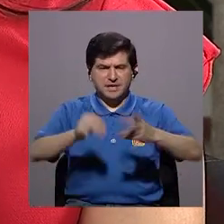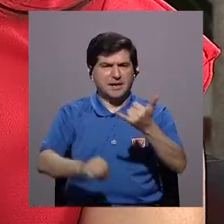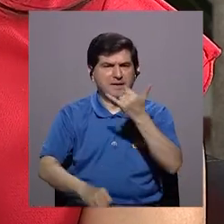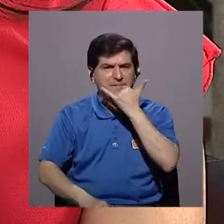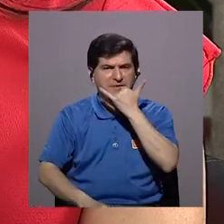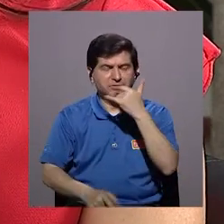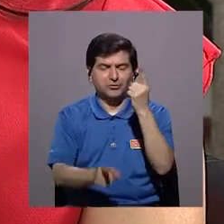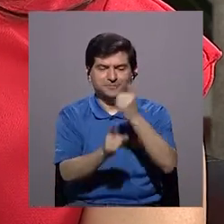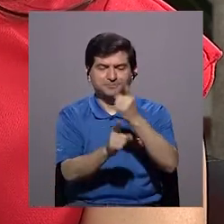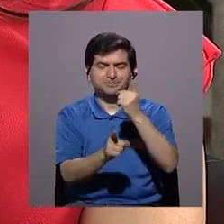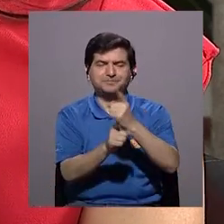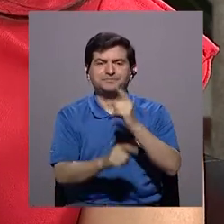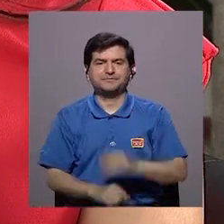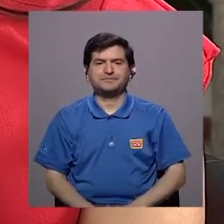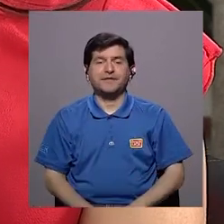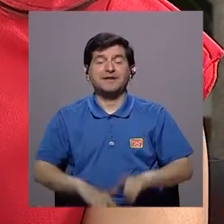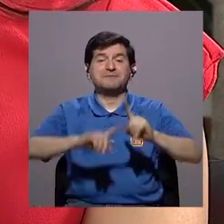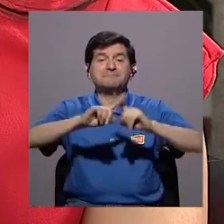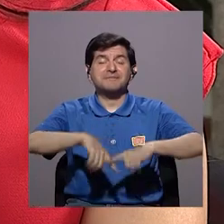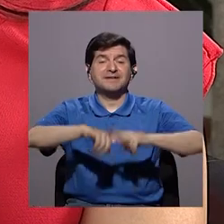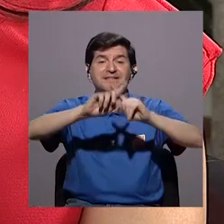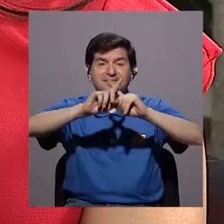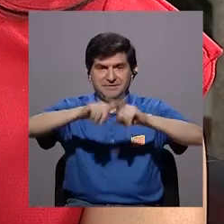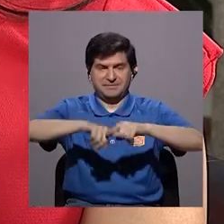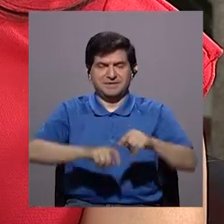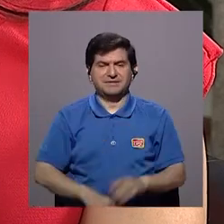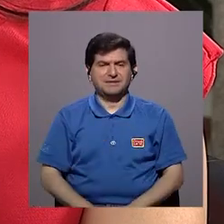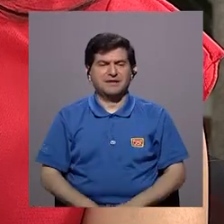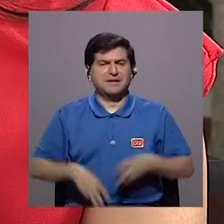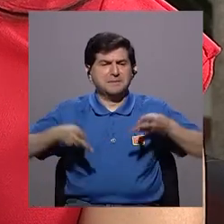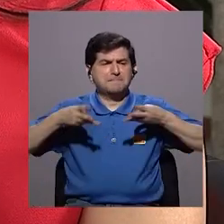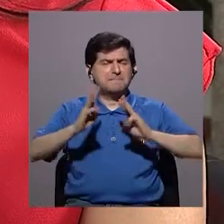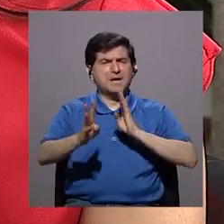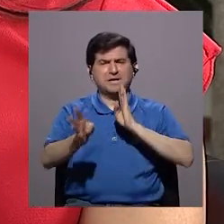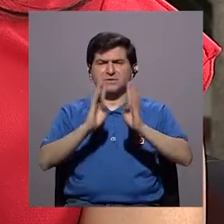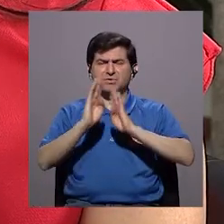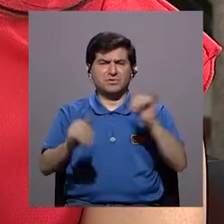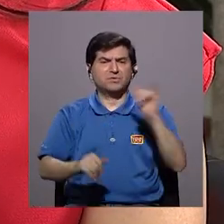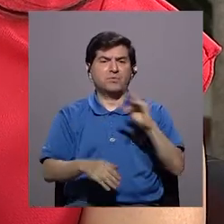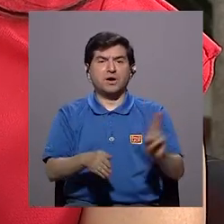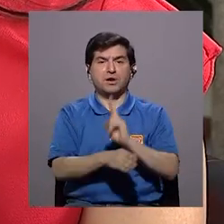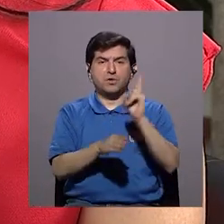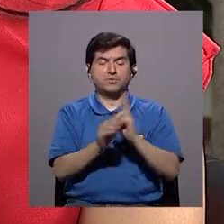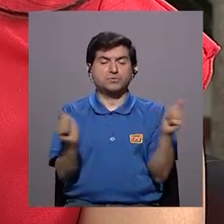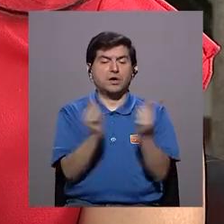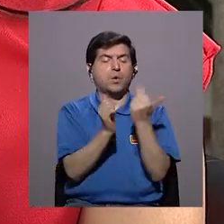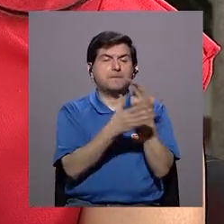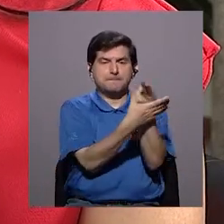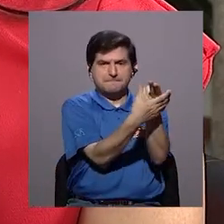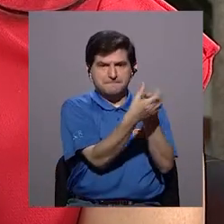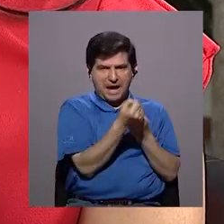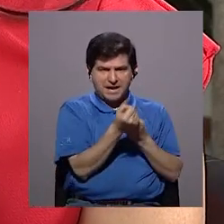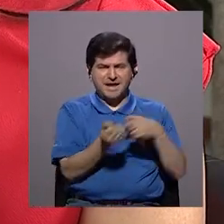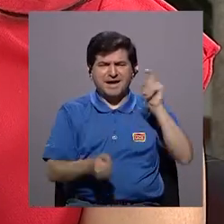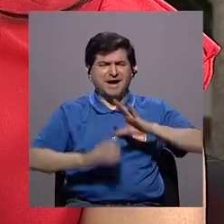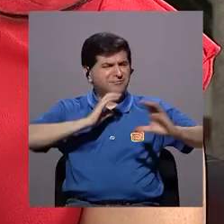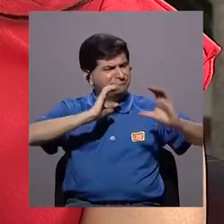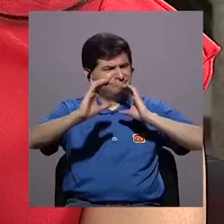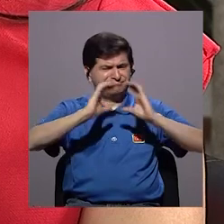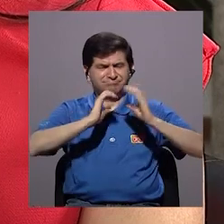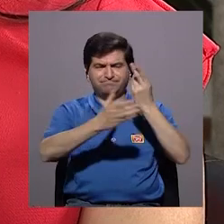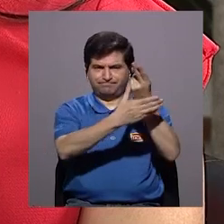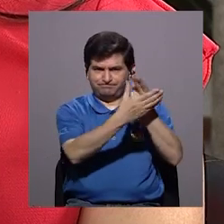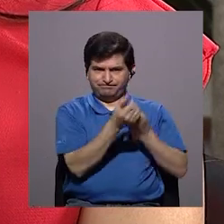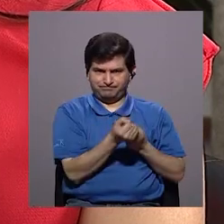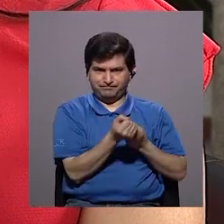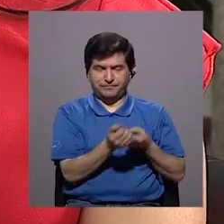porque el método falla en sí. Exactamente. O depende mucho, es un método que se habla mucho también de usar con la pareja, tiene que haber mucha